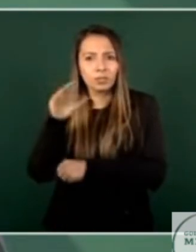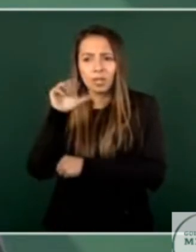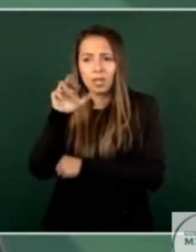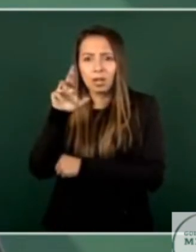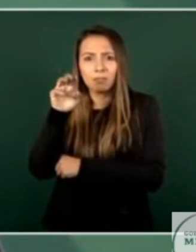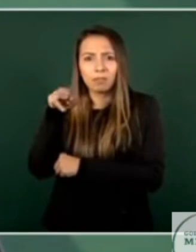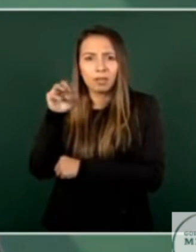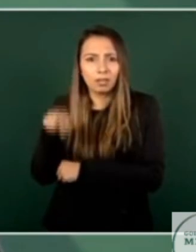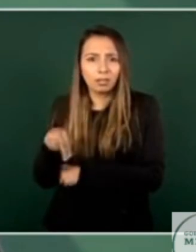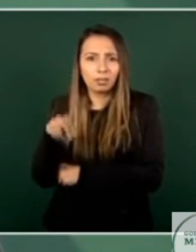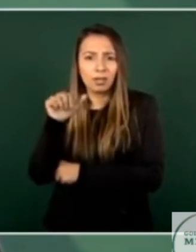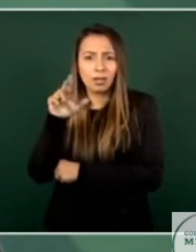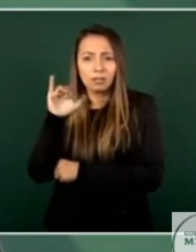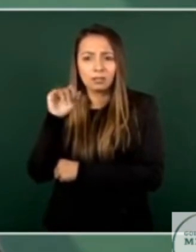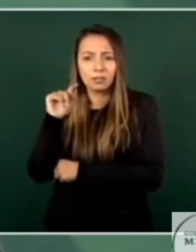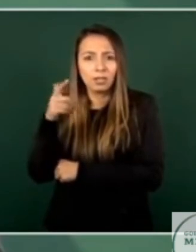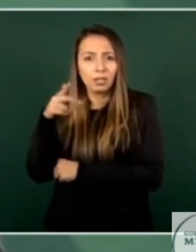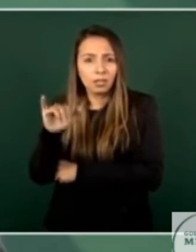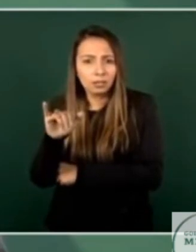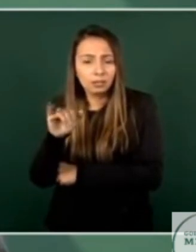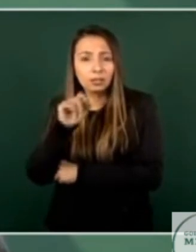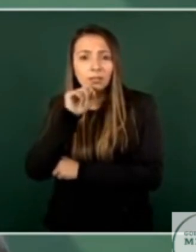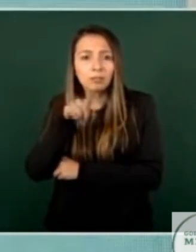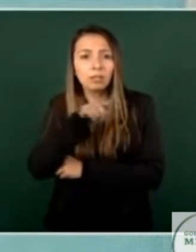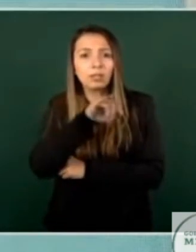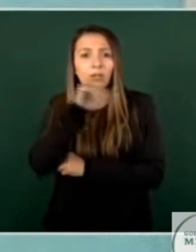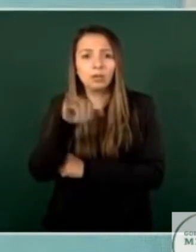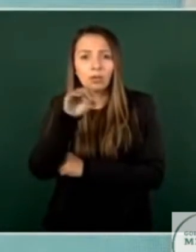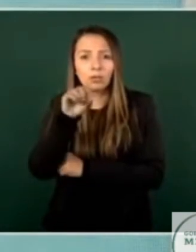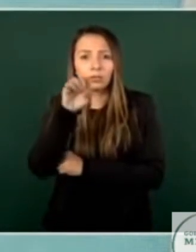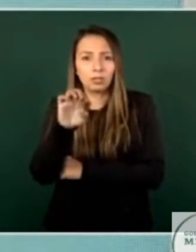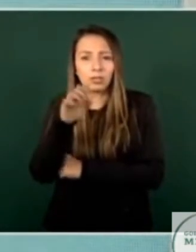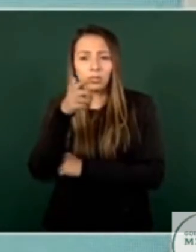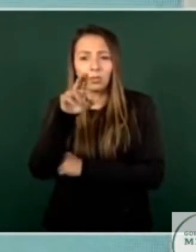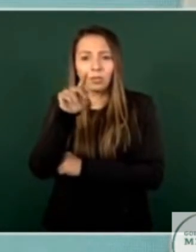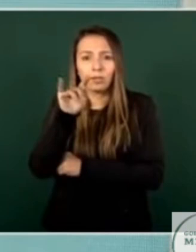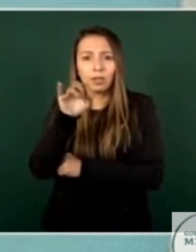hicieron a José Gutiérrez vivó